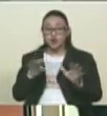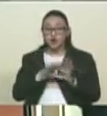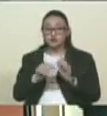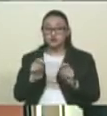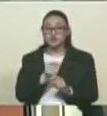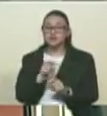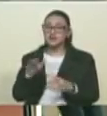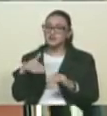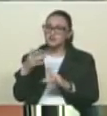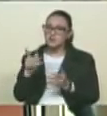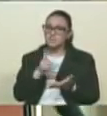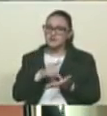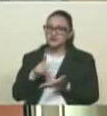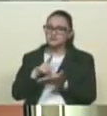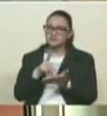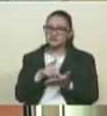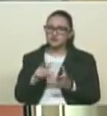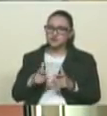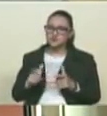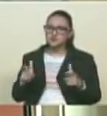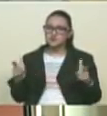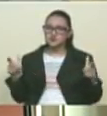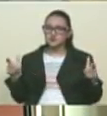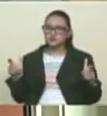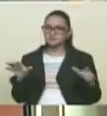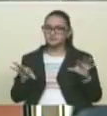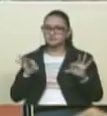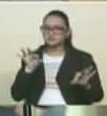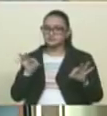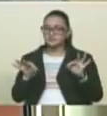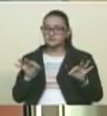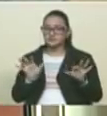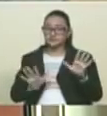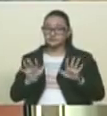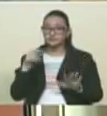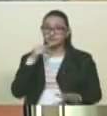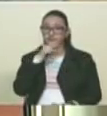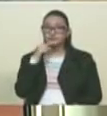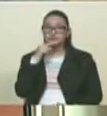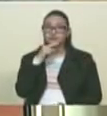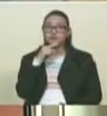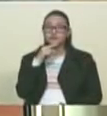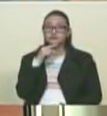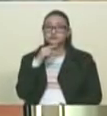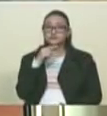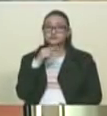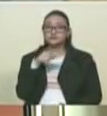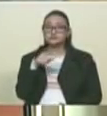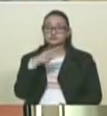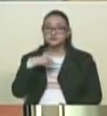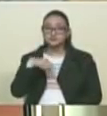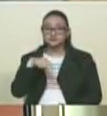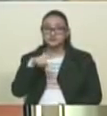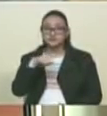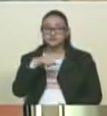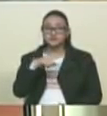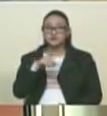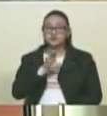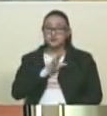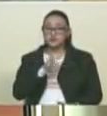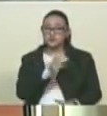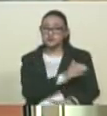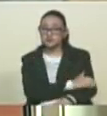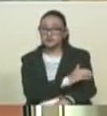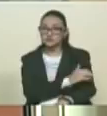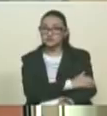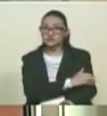la participación masiva que se dio en la elección del 15 de octubre, según propias palabras de la derecha y la oposición venezolana, porque yo